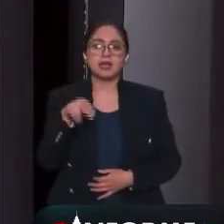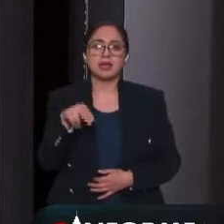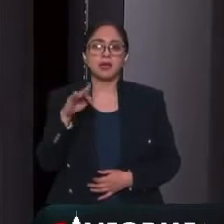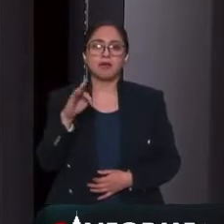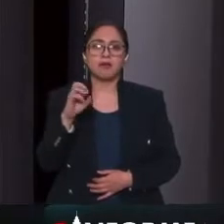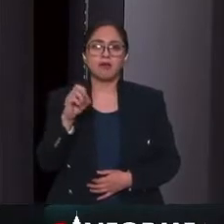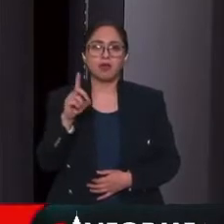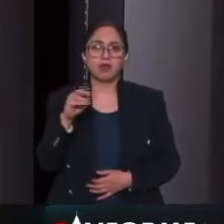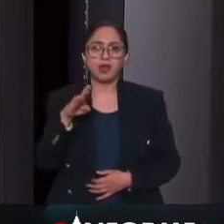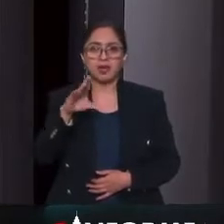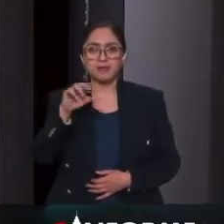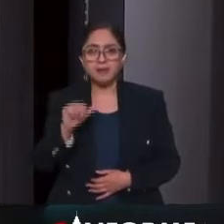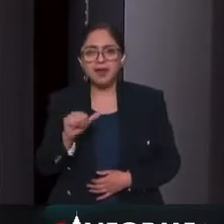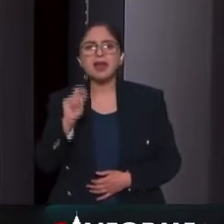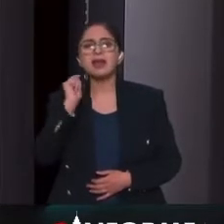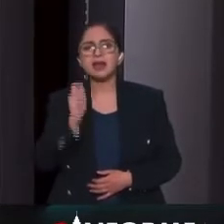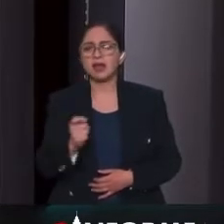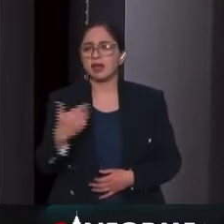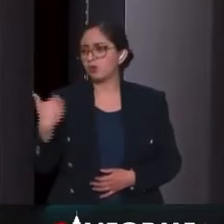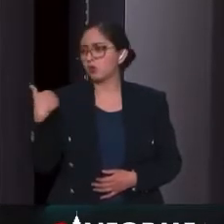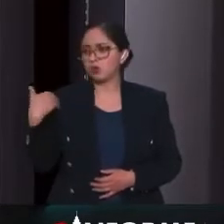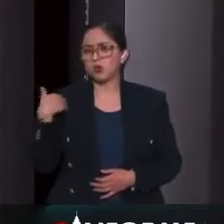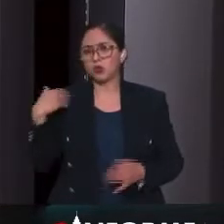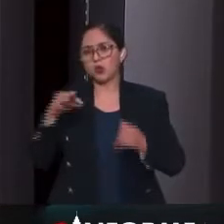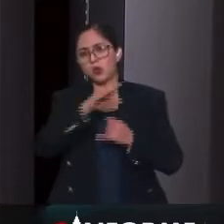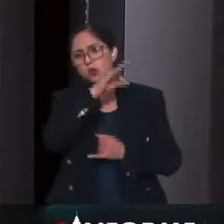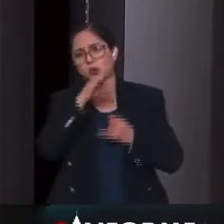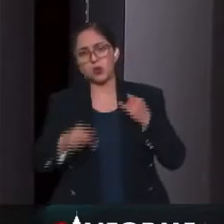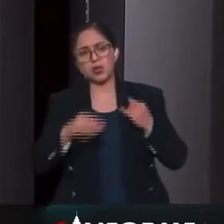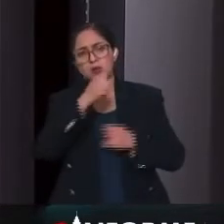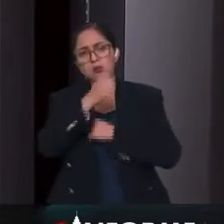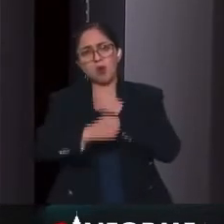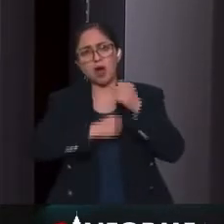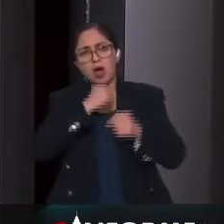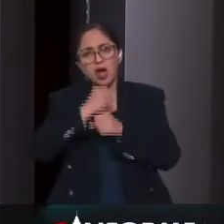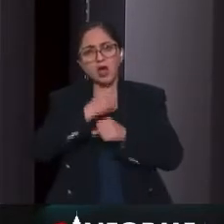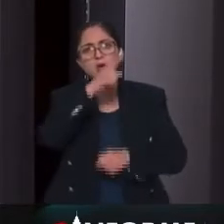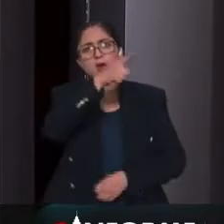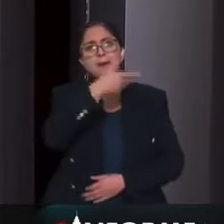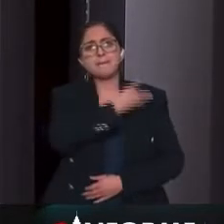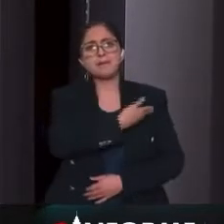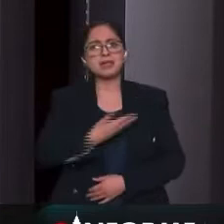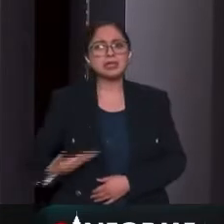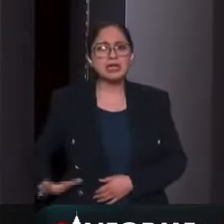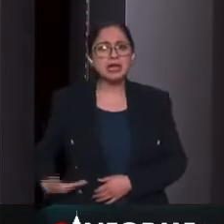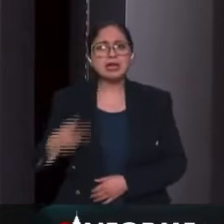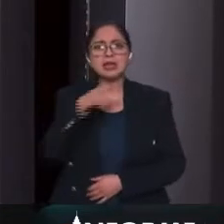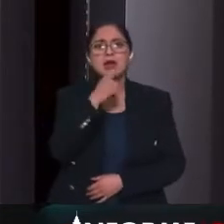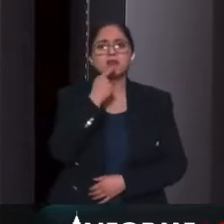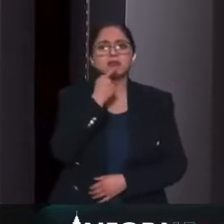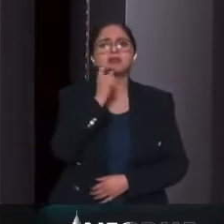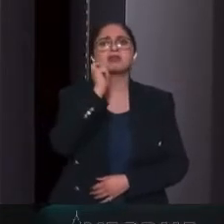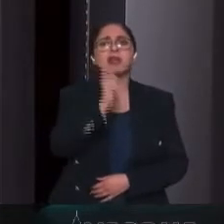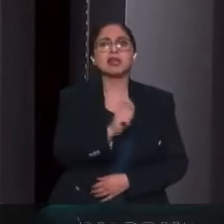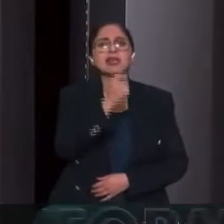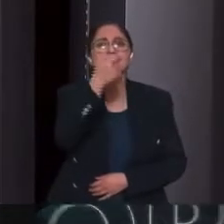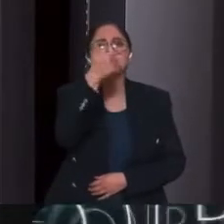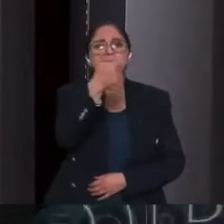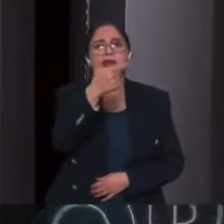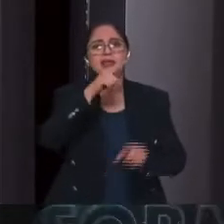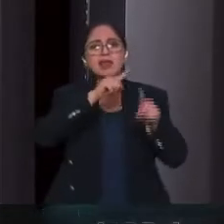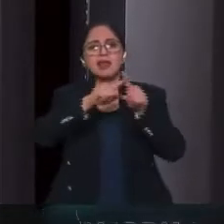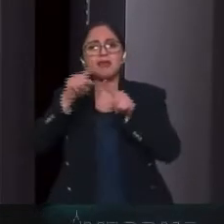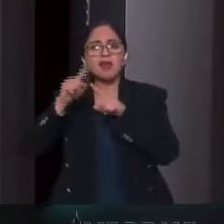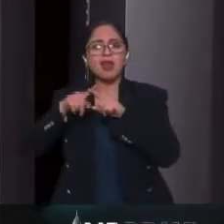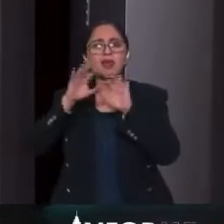solo en este último año, el tercer año del presidente Andrés Manuel López Obrador, siete distintas narrativas que